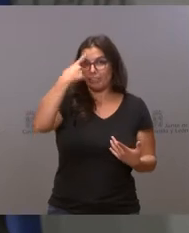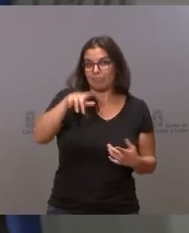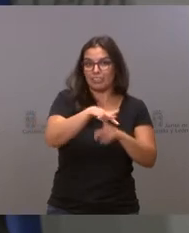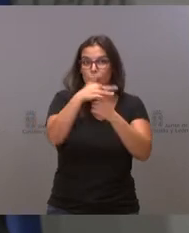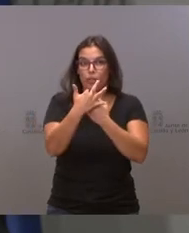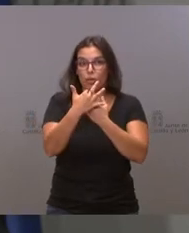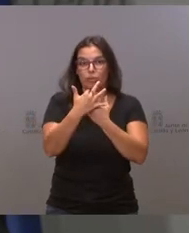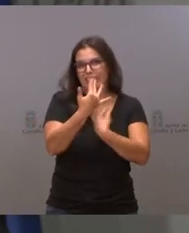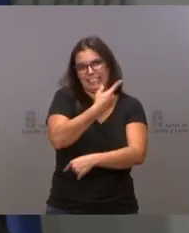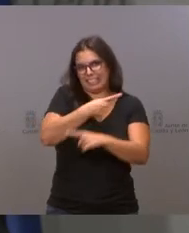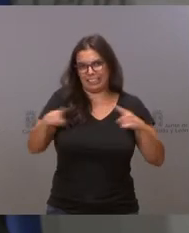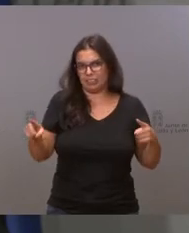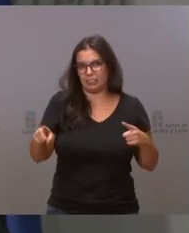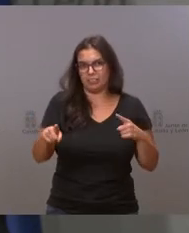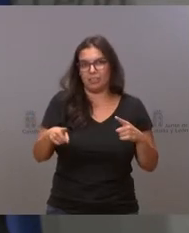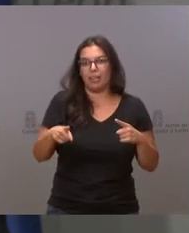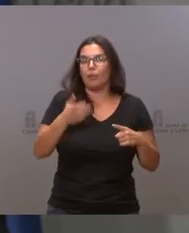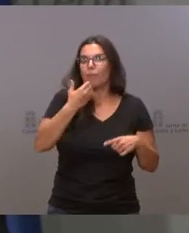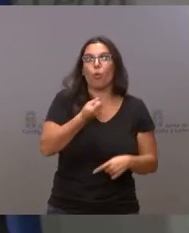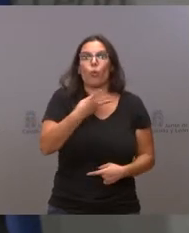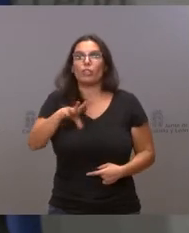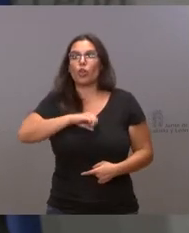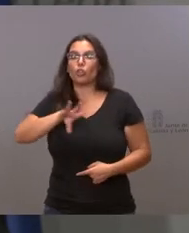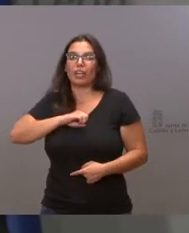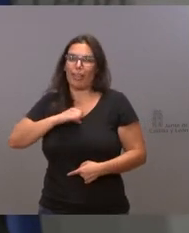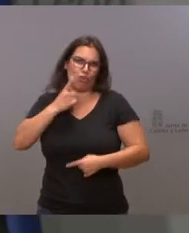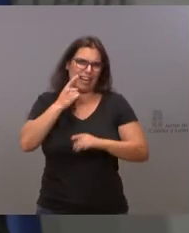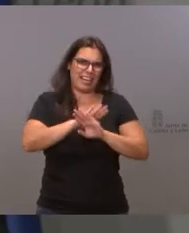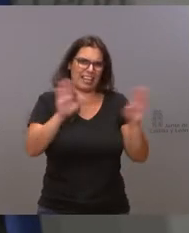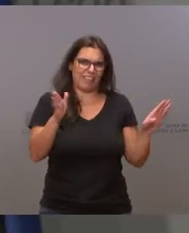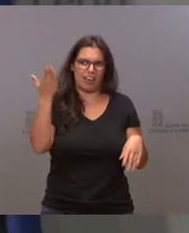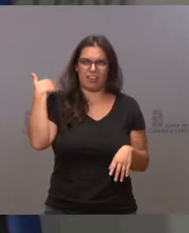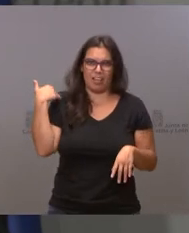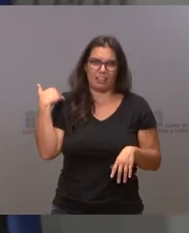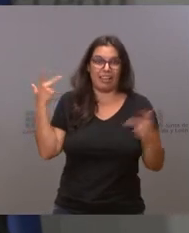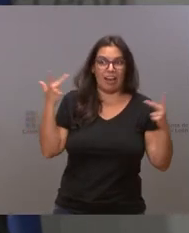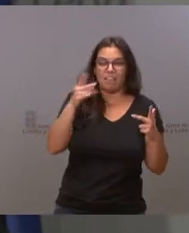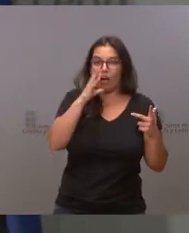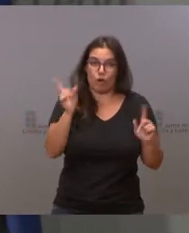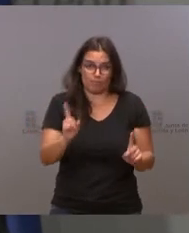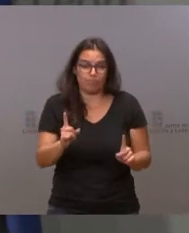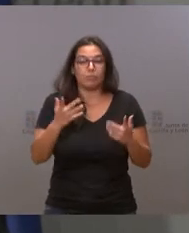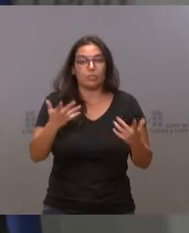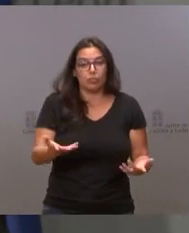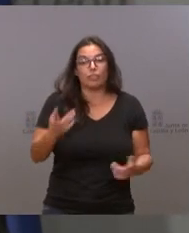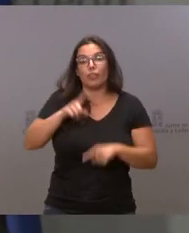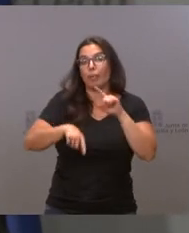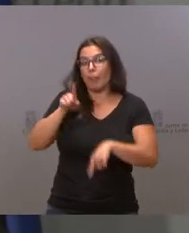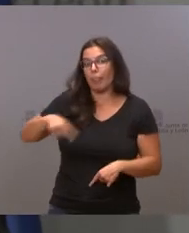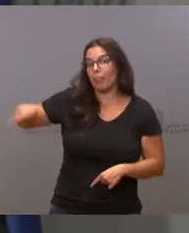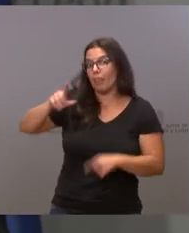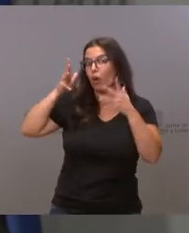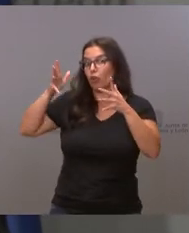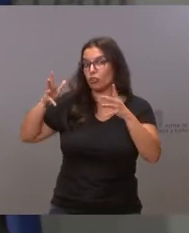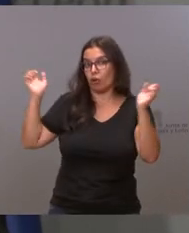es muy diferente y la incidencia ya no tiene nada que ver con la gravedad. Eso depende del Consejo Interterritorial, que es una de las tareas que